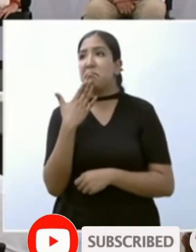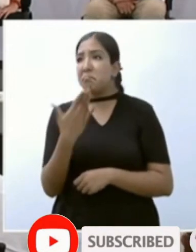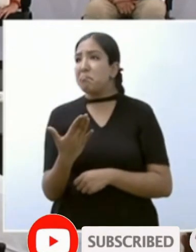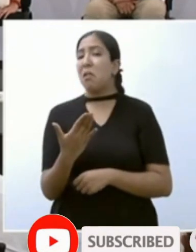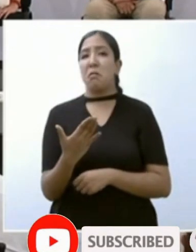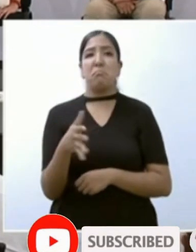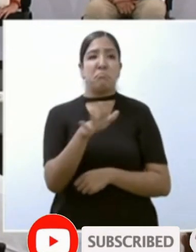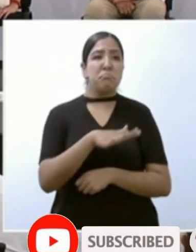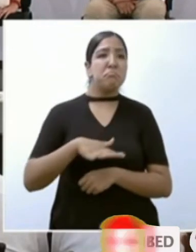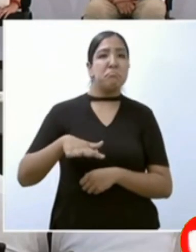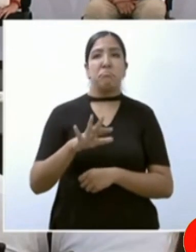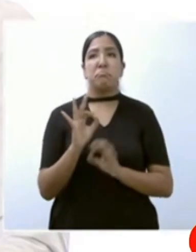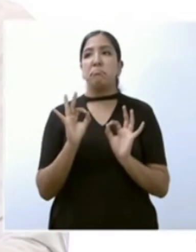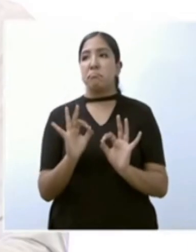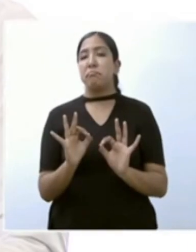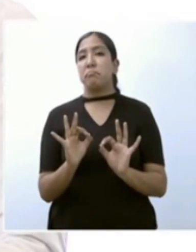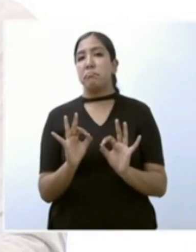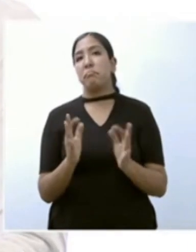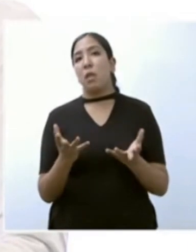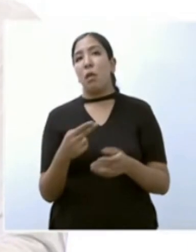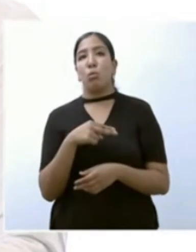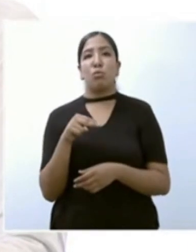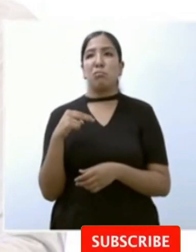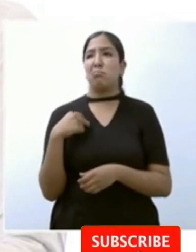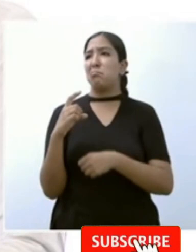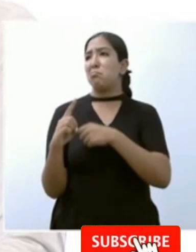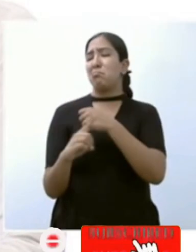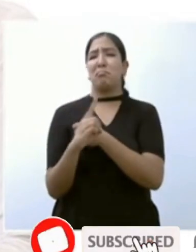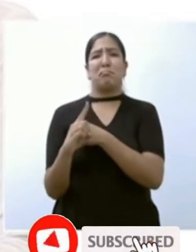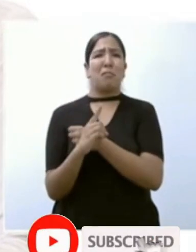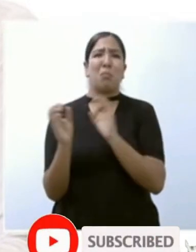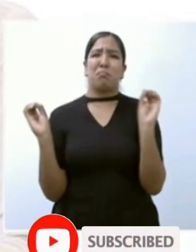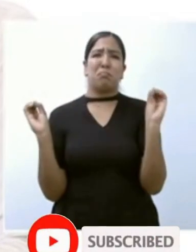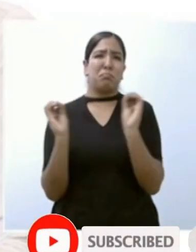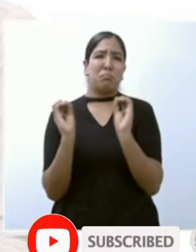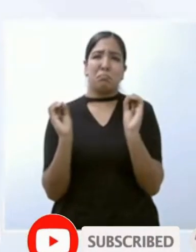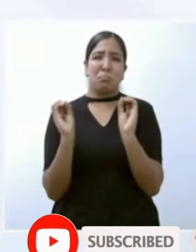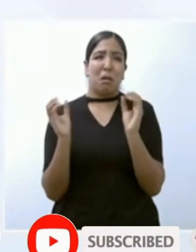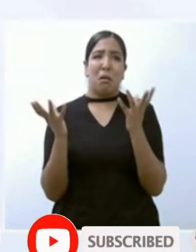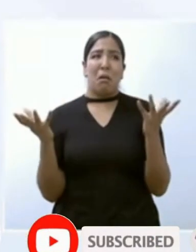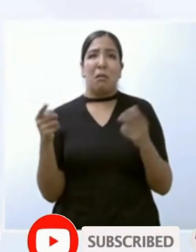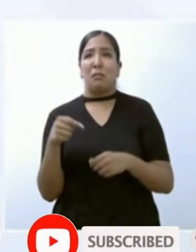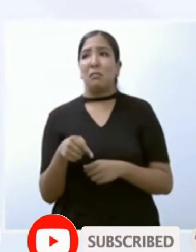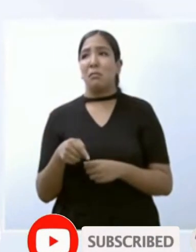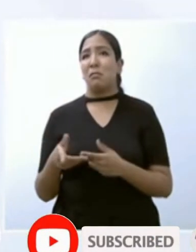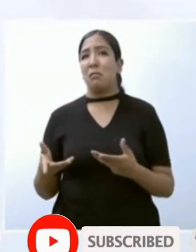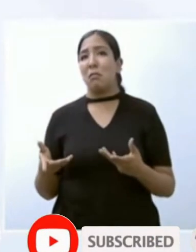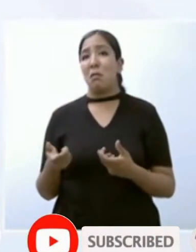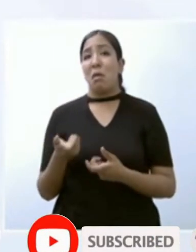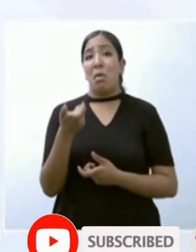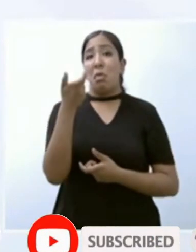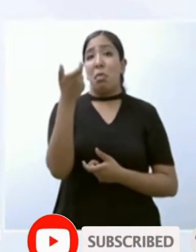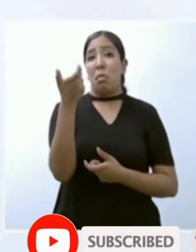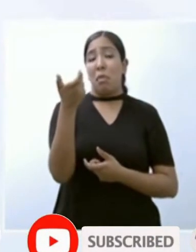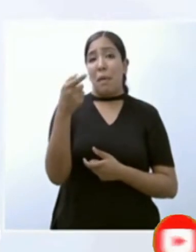no hemos tenido problema de depreciación de nuestra moneda